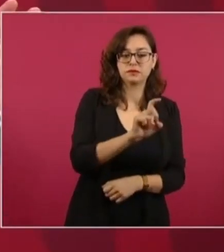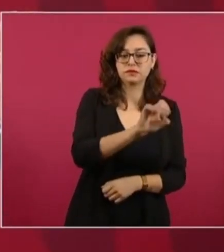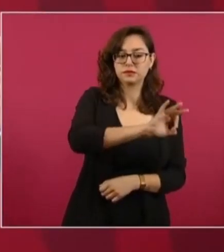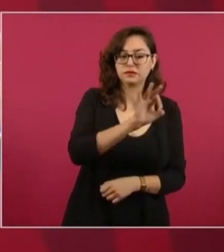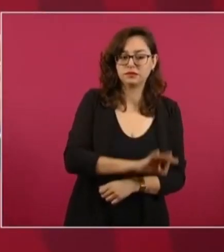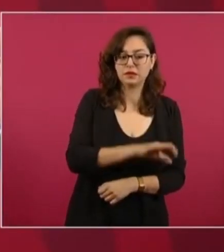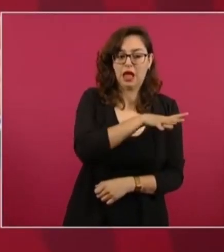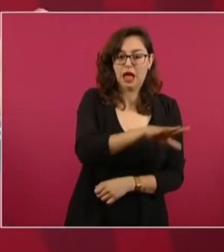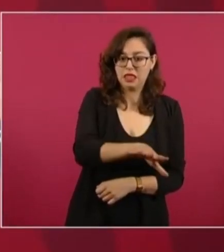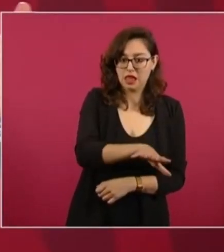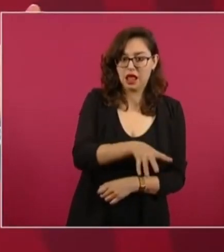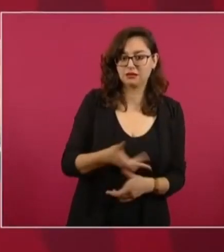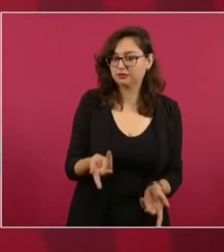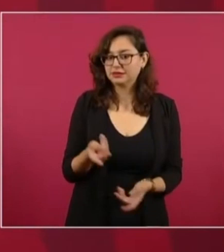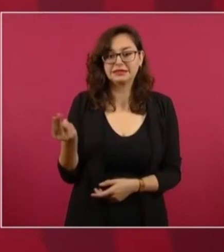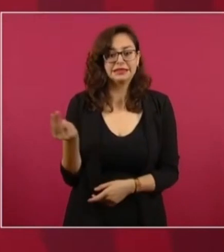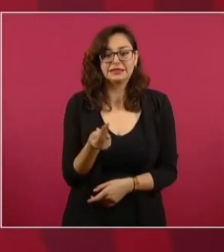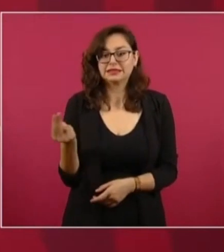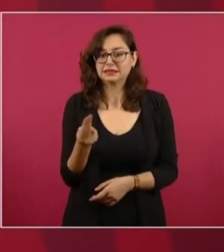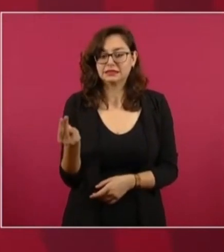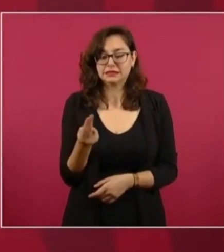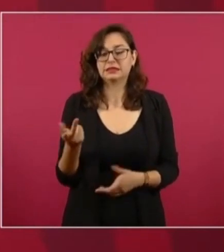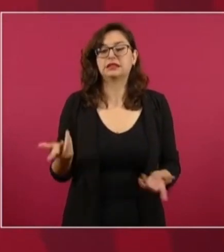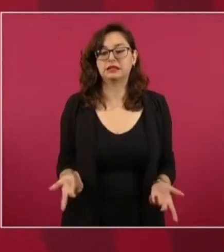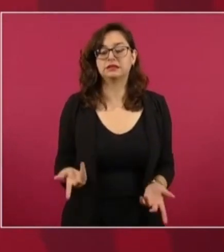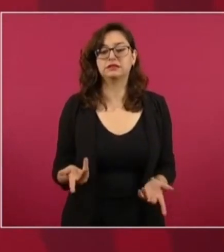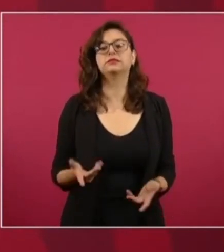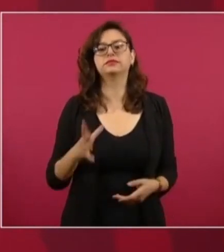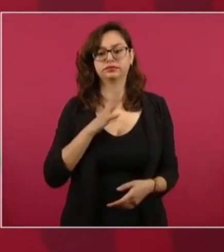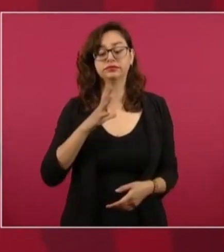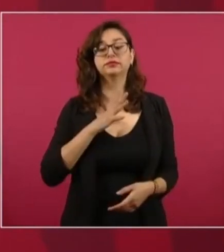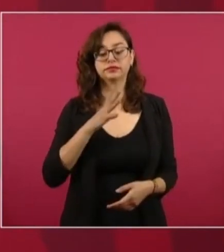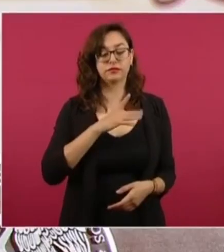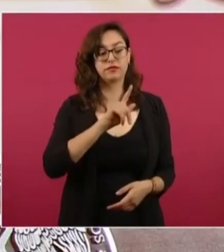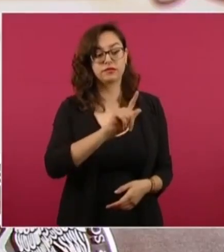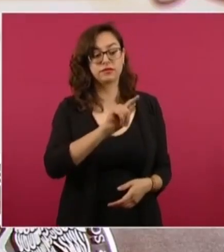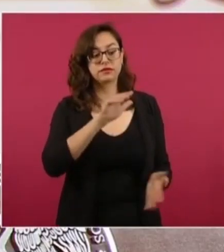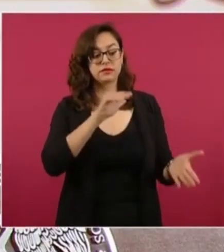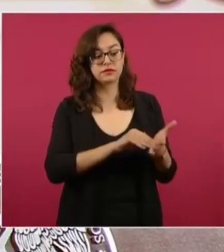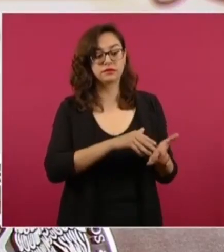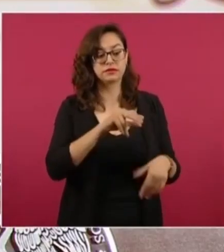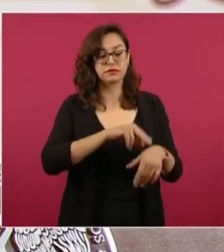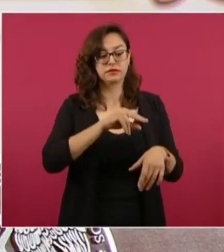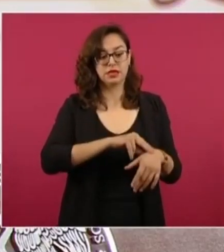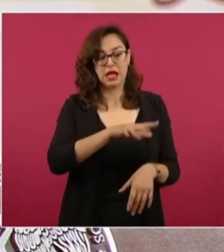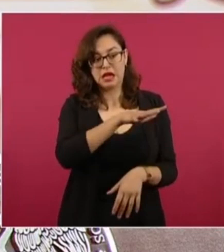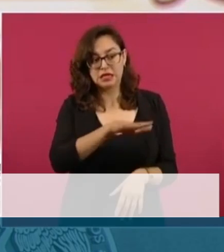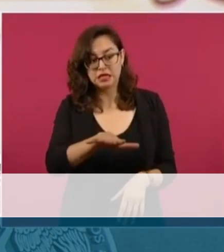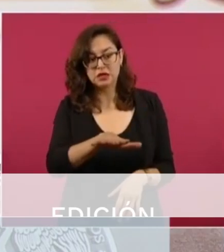No hemos tocado estos alrededor de 70 mil médicos generales cuál es su necesidad.